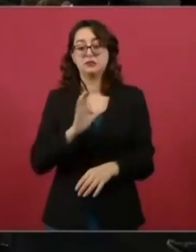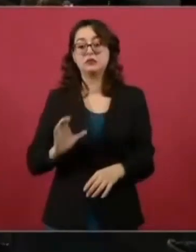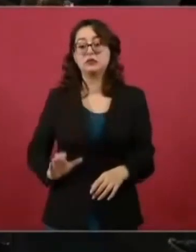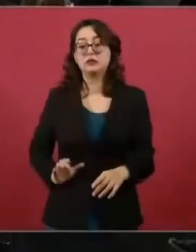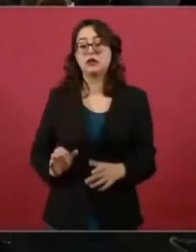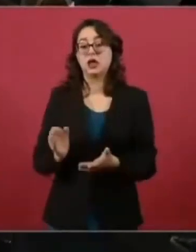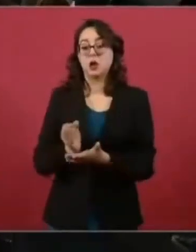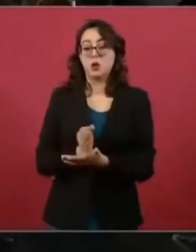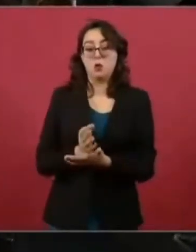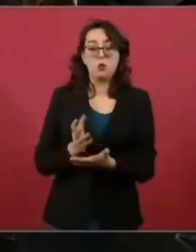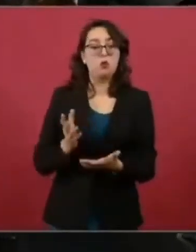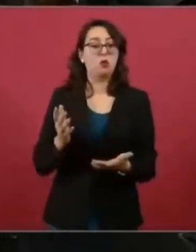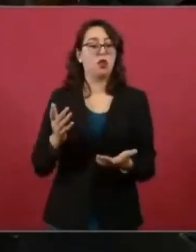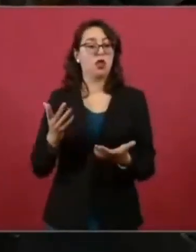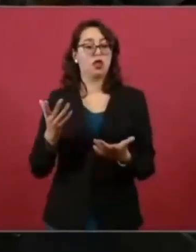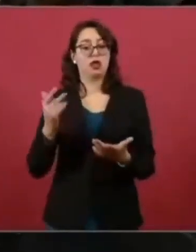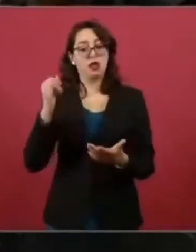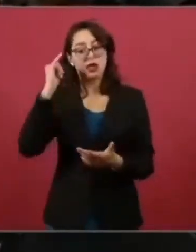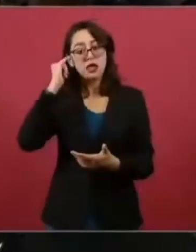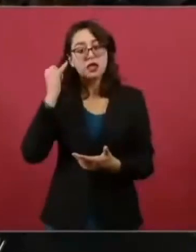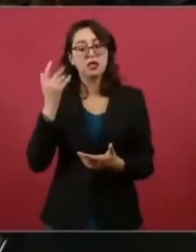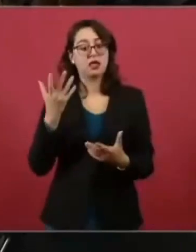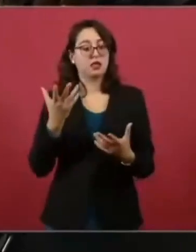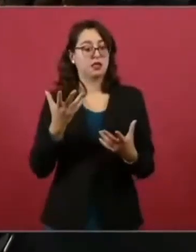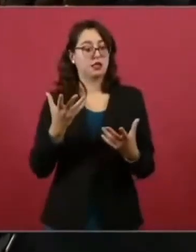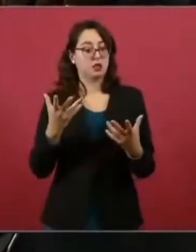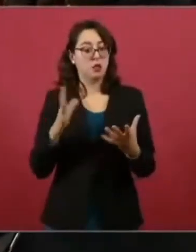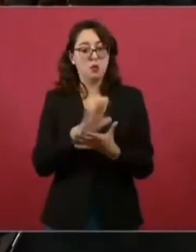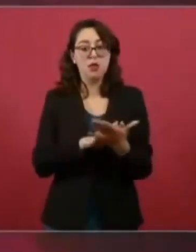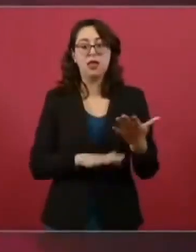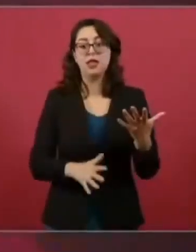una señora del mismo grupo.